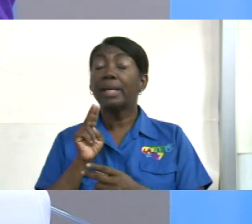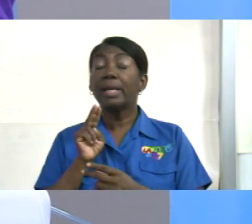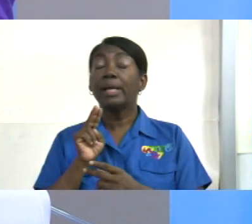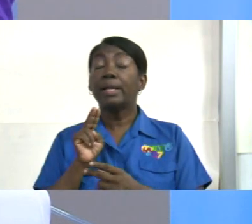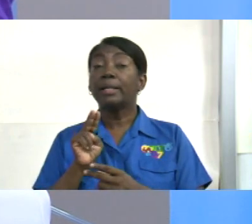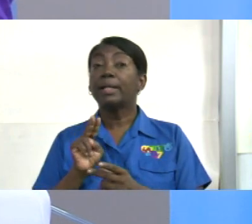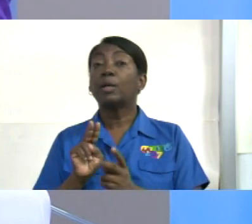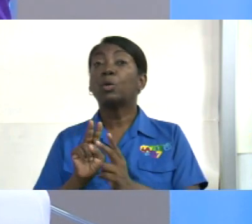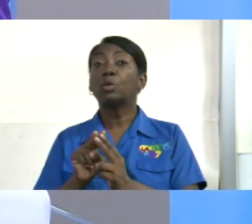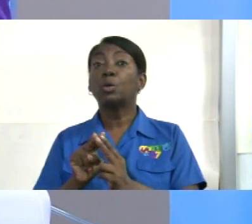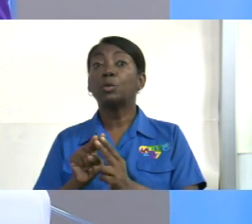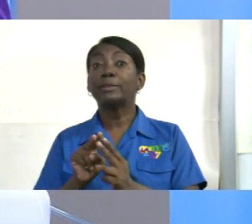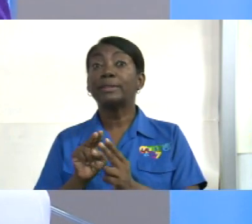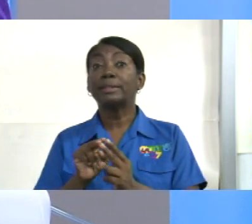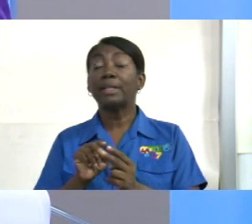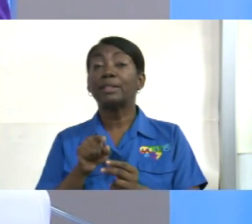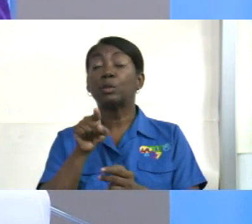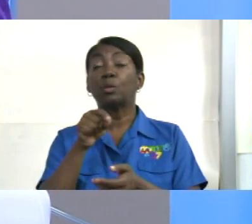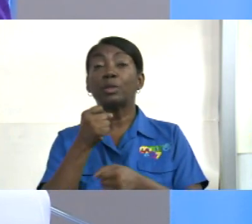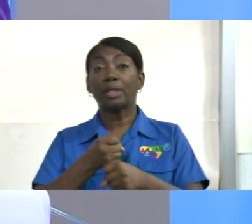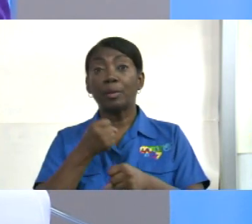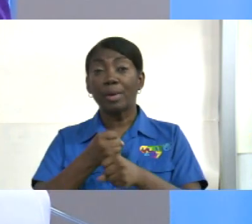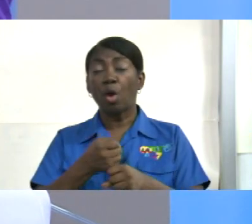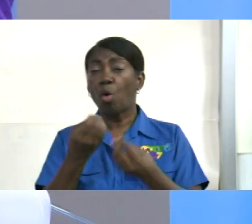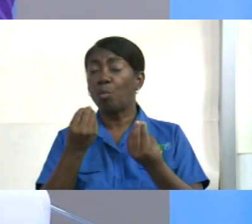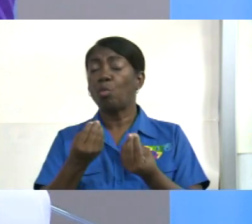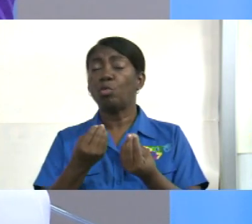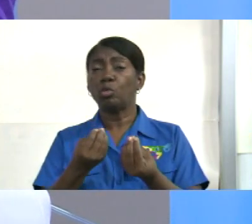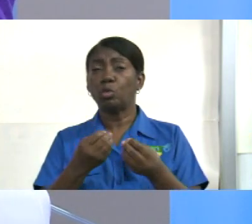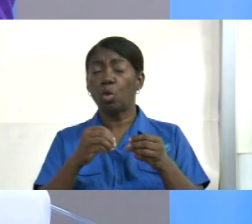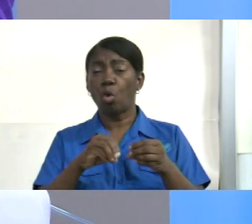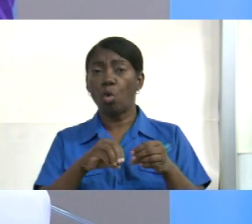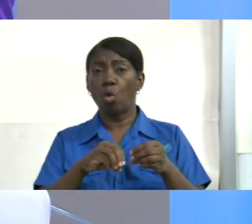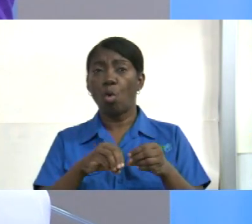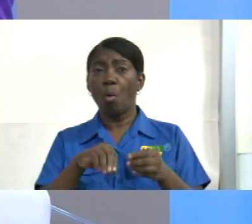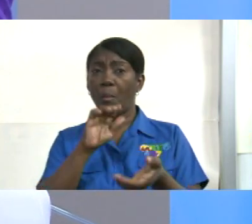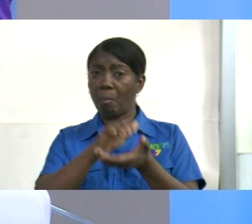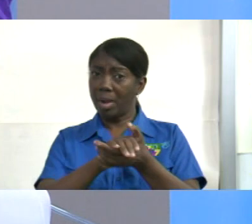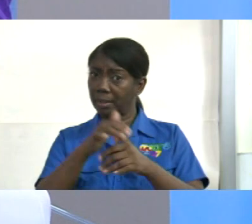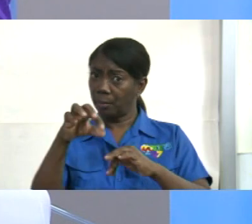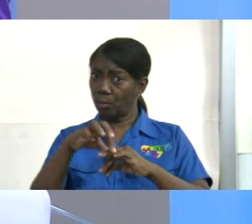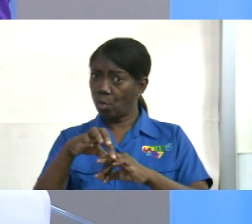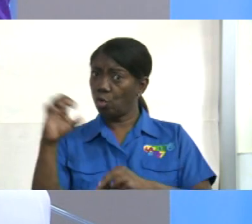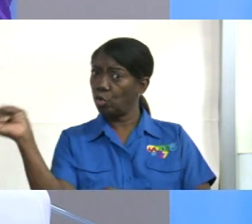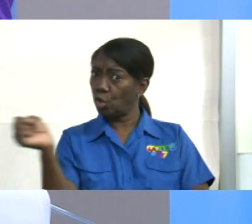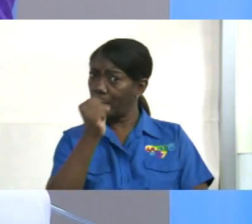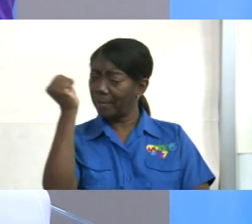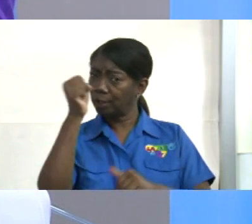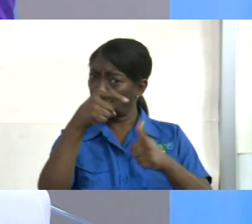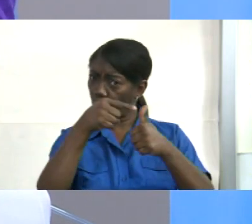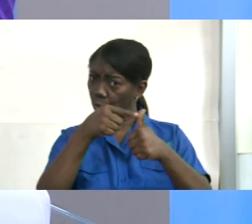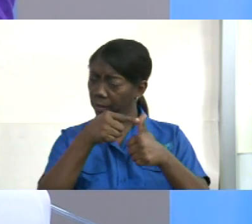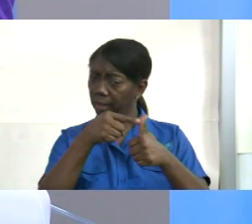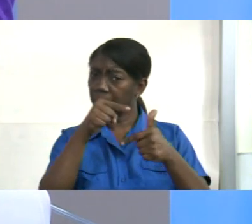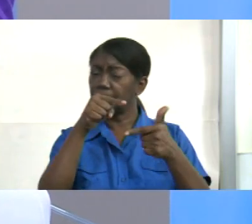acompañado dice muchos movimientos como estaba diciendo como matrimonio de Victoria que